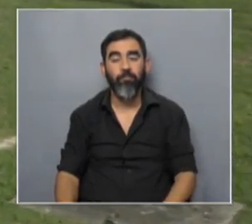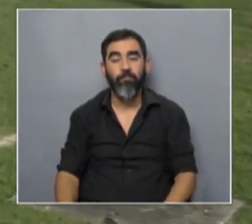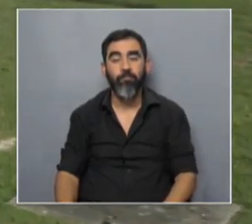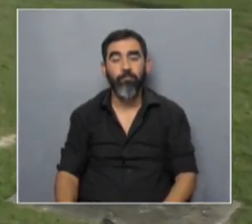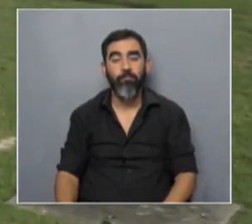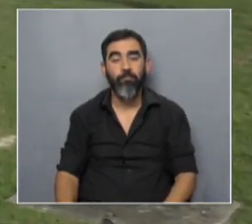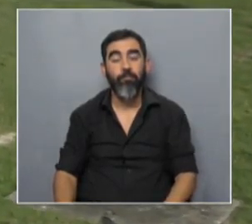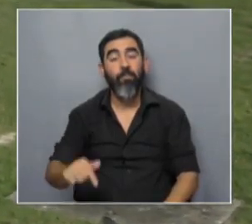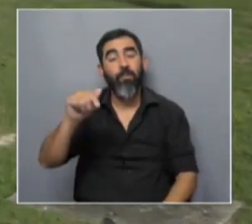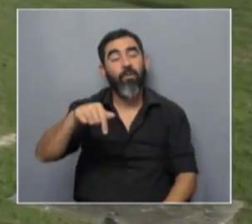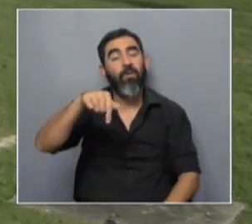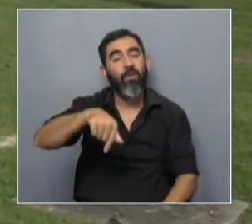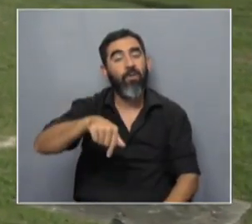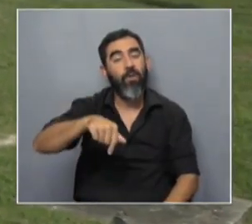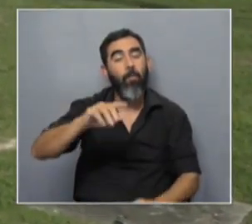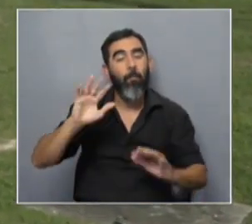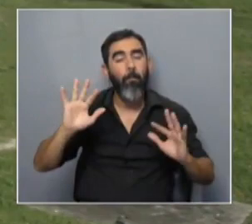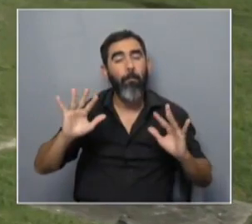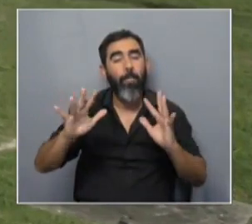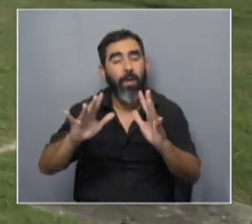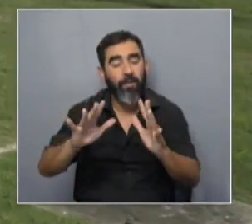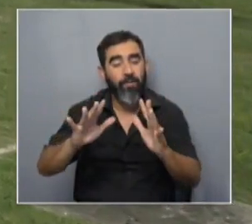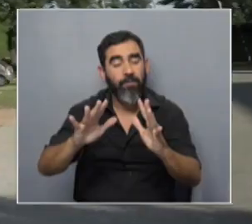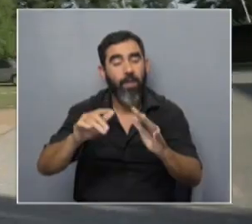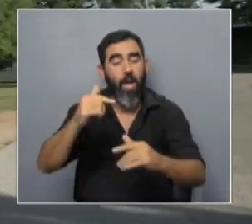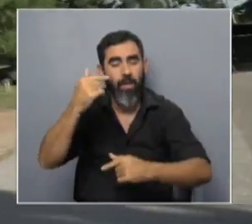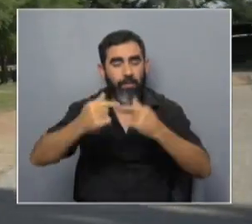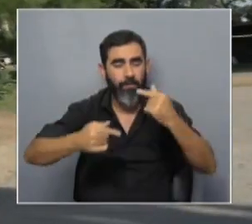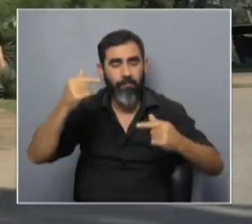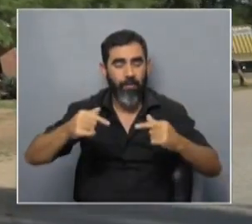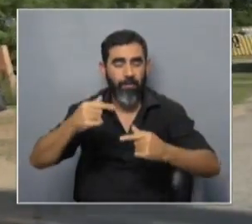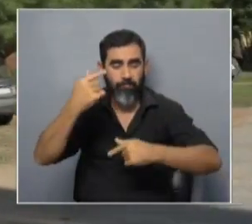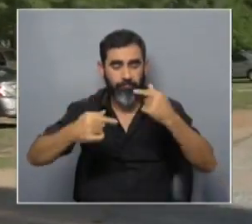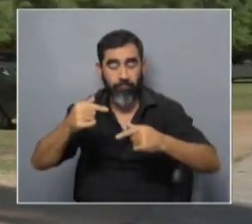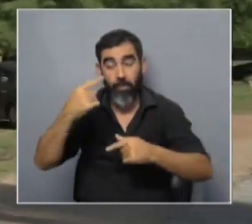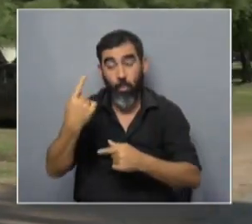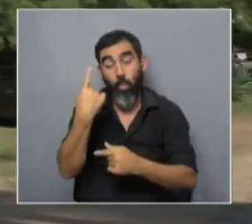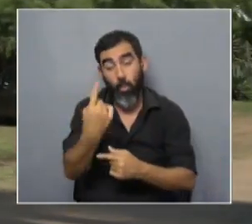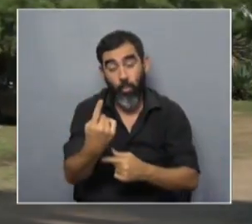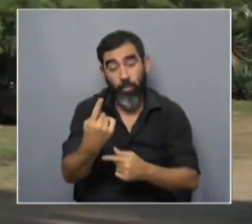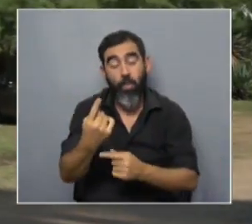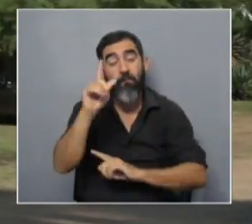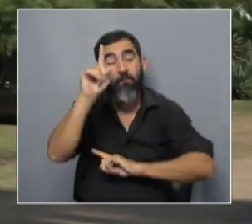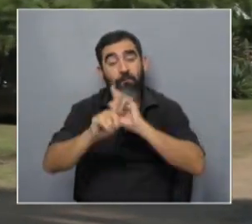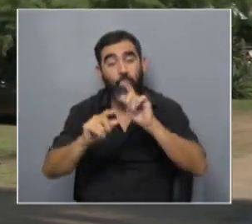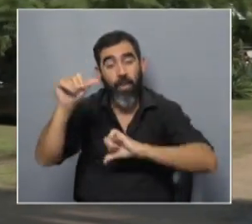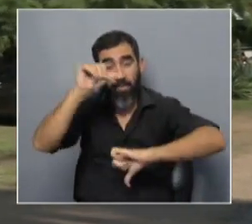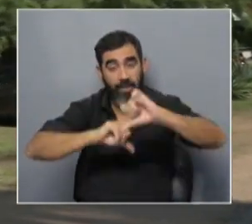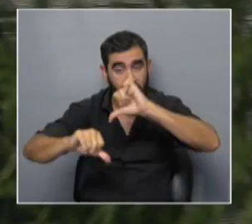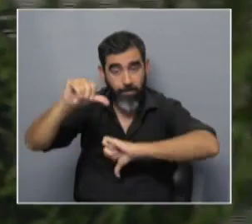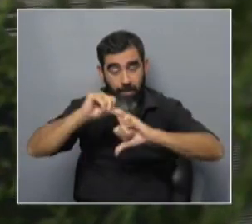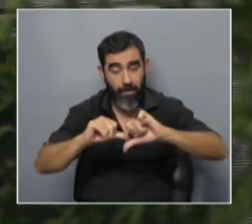estamos inciertos en un parque el parque tiene diferentes diferentes actores y uno bueno es la facultad de química